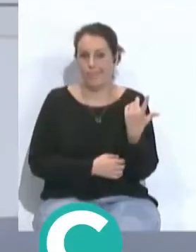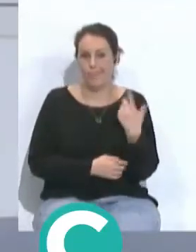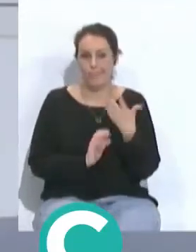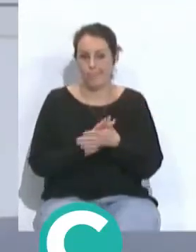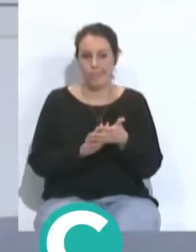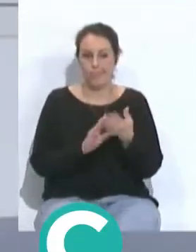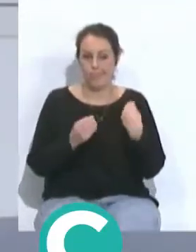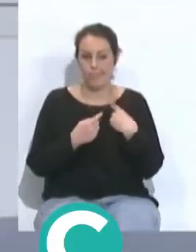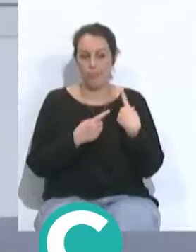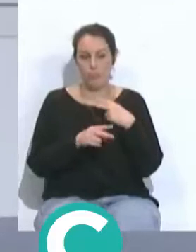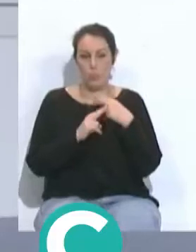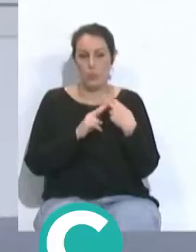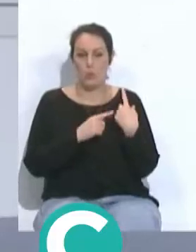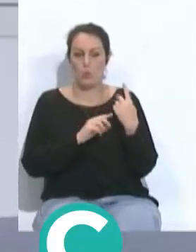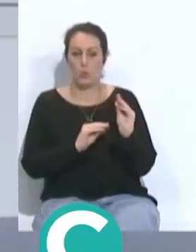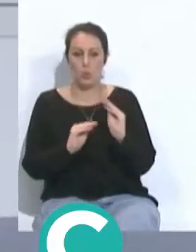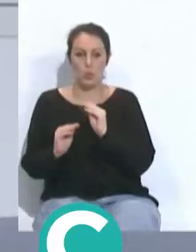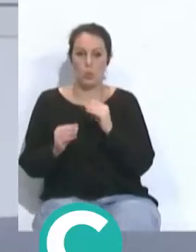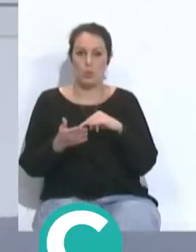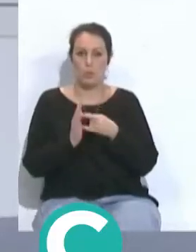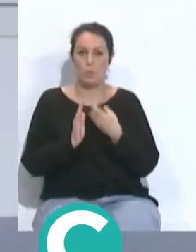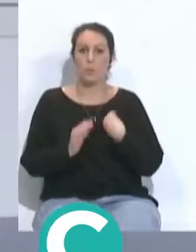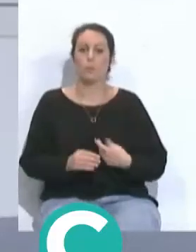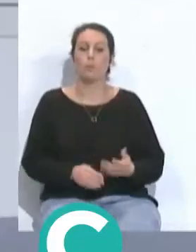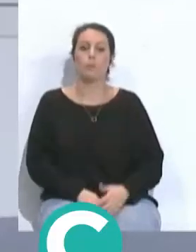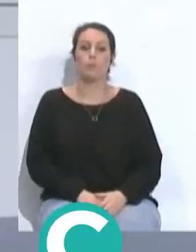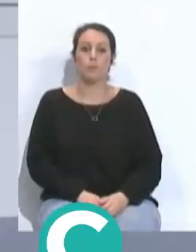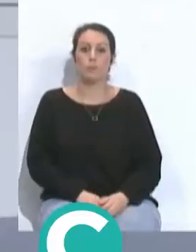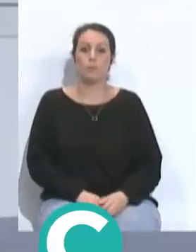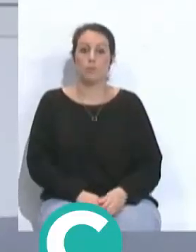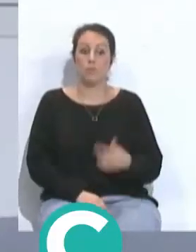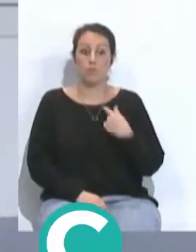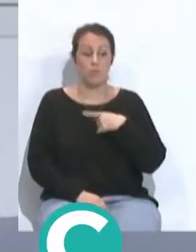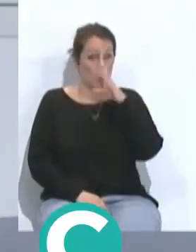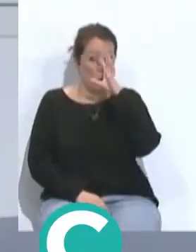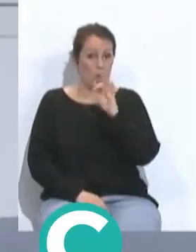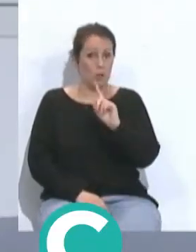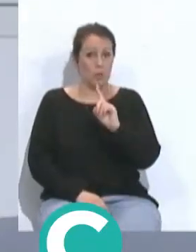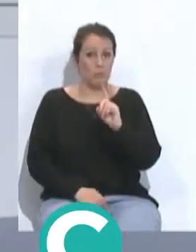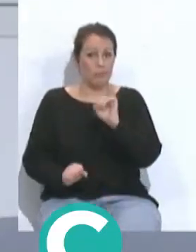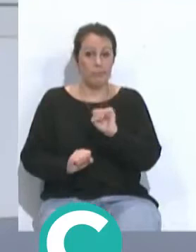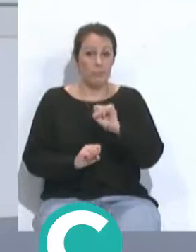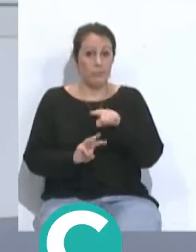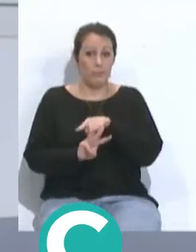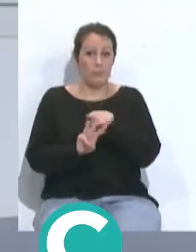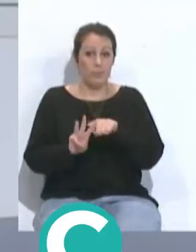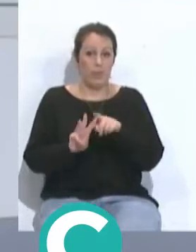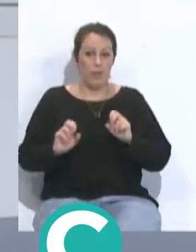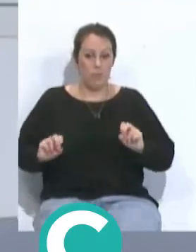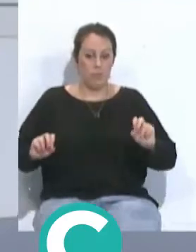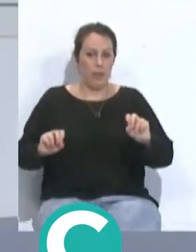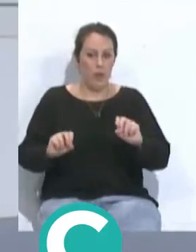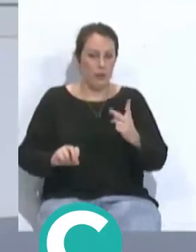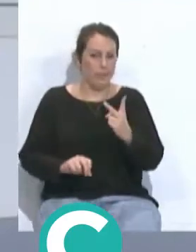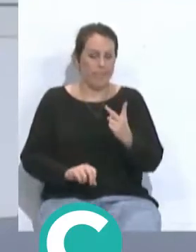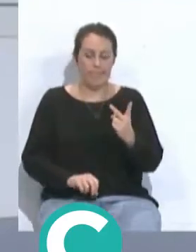hablando de ese sistema no creo que vaya a volver a tres defensas centrales con dos carrileros